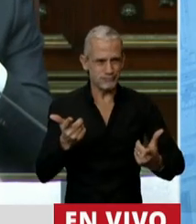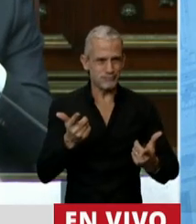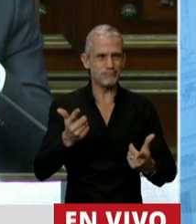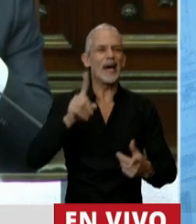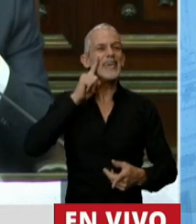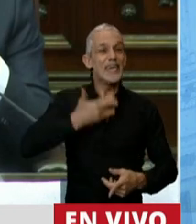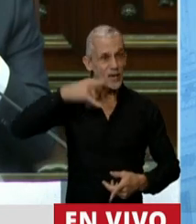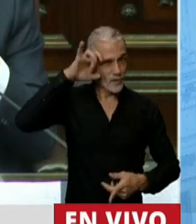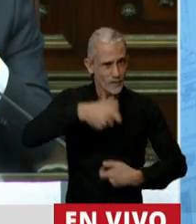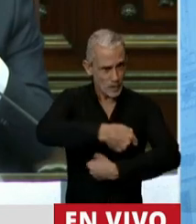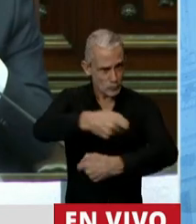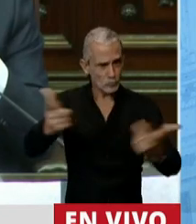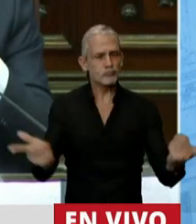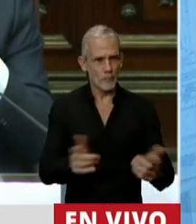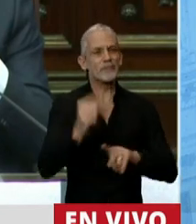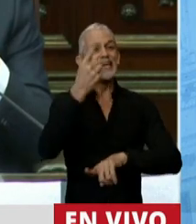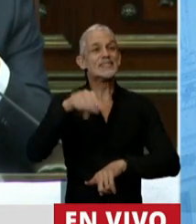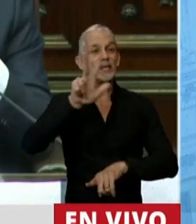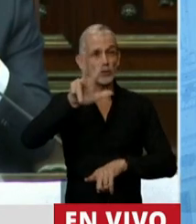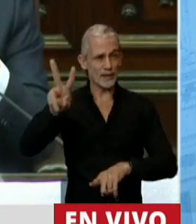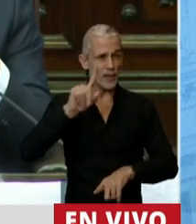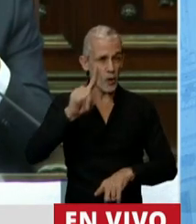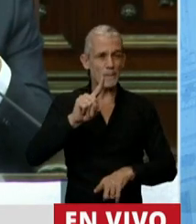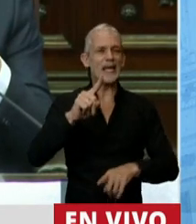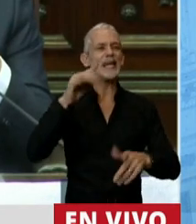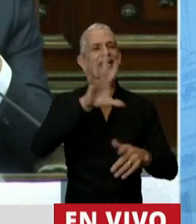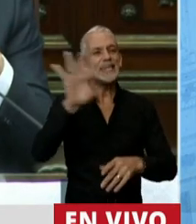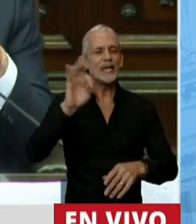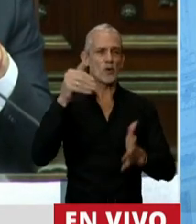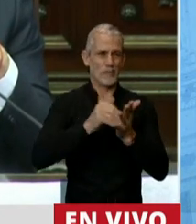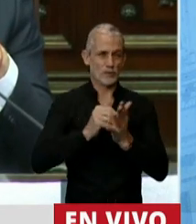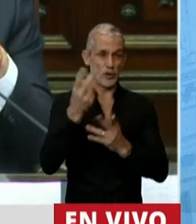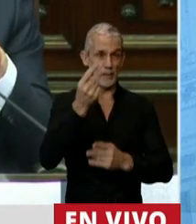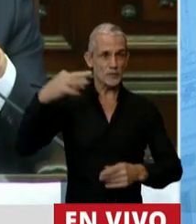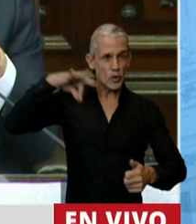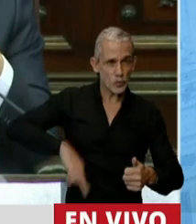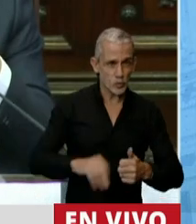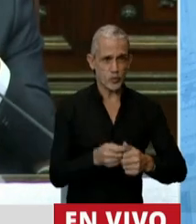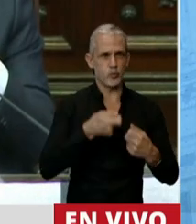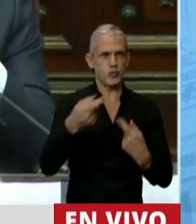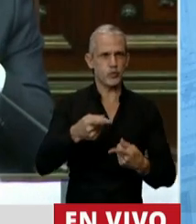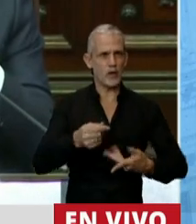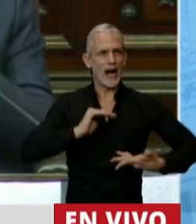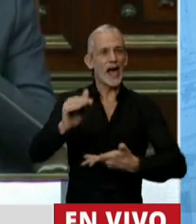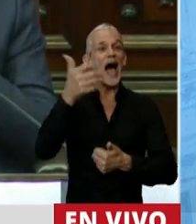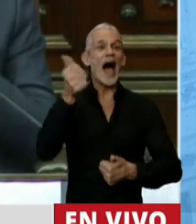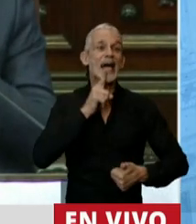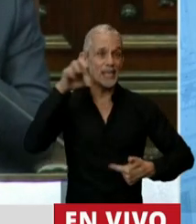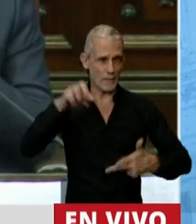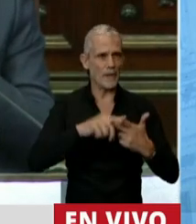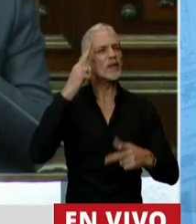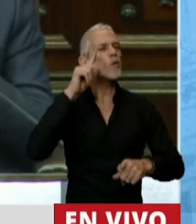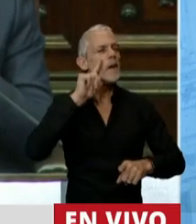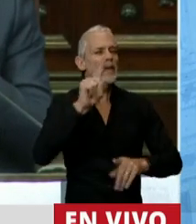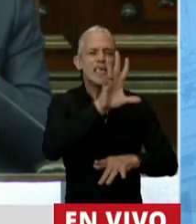emergencia. 132.500 millones de pesos en el salario complementario de los ATP. 9